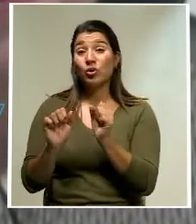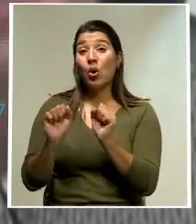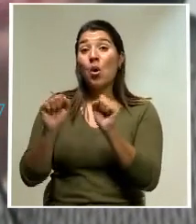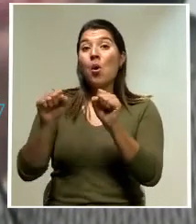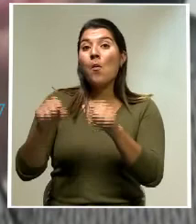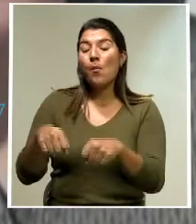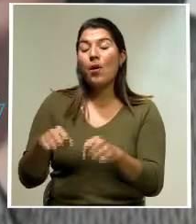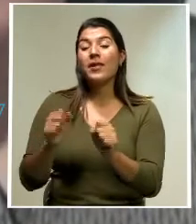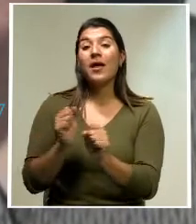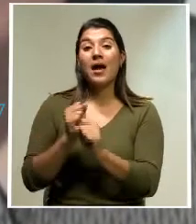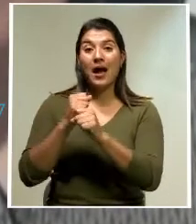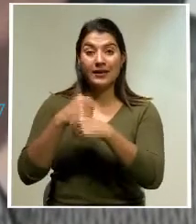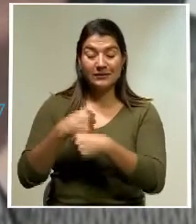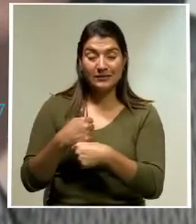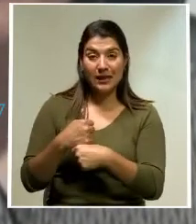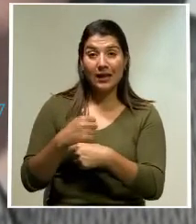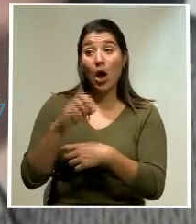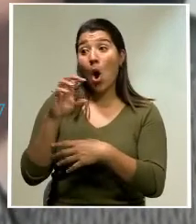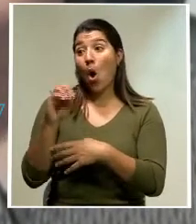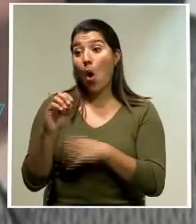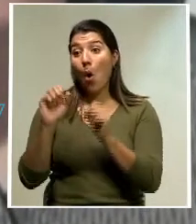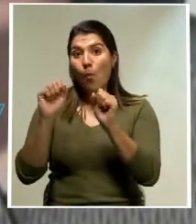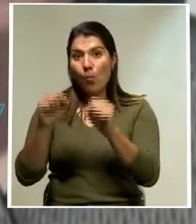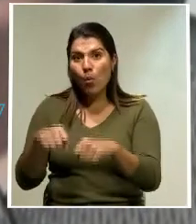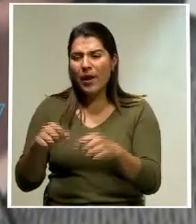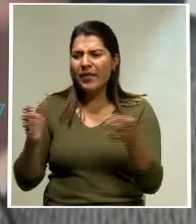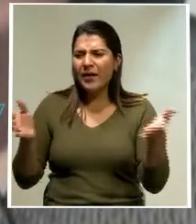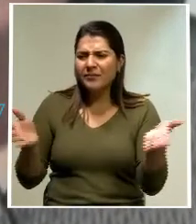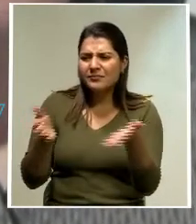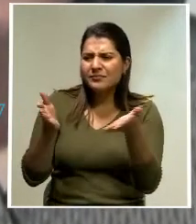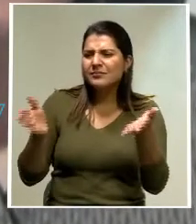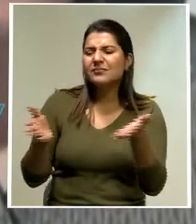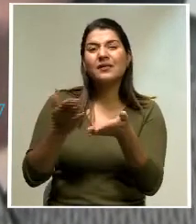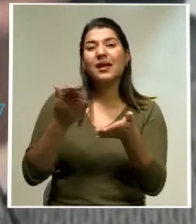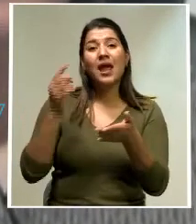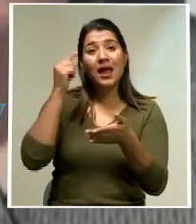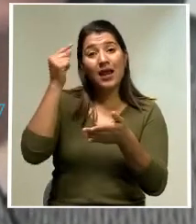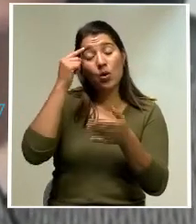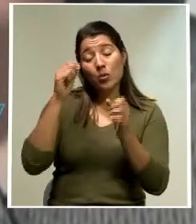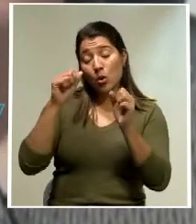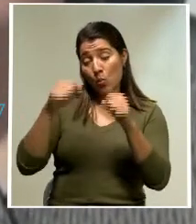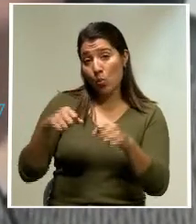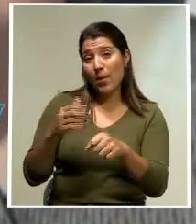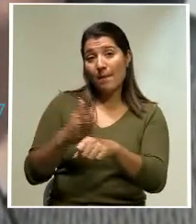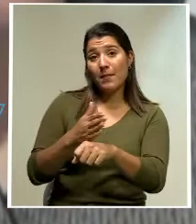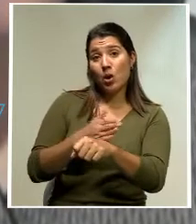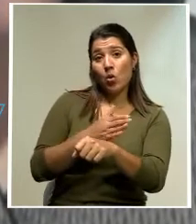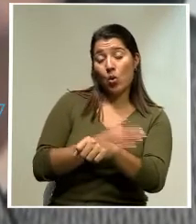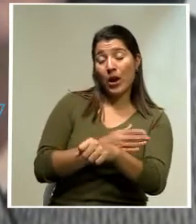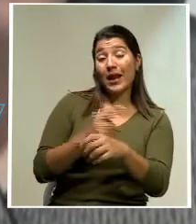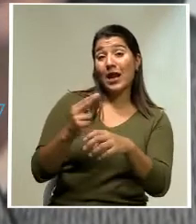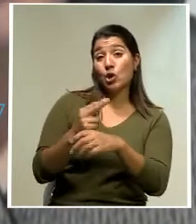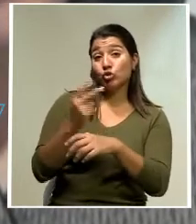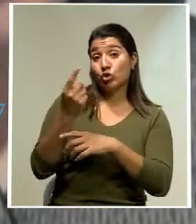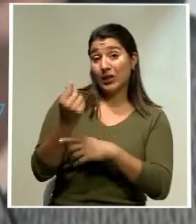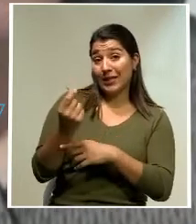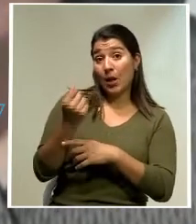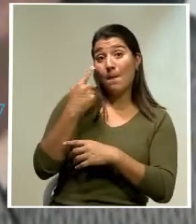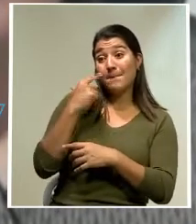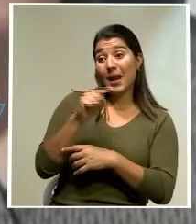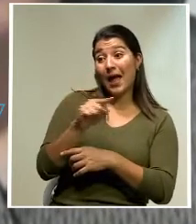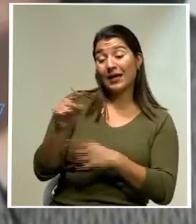hacer, ¿verdad? O impulsar a que el poder ejecutivo mejore la ejecución de estos proyectos. Pero también pasa